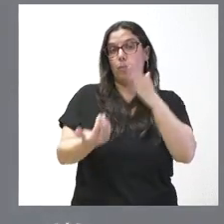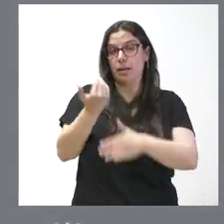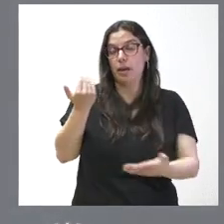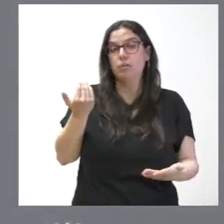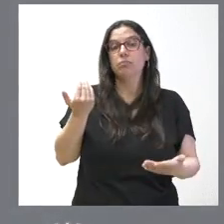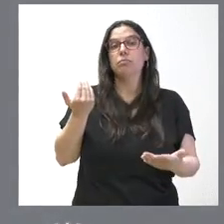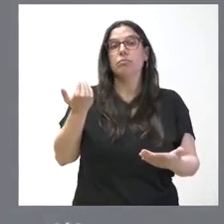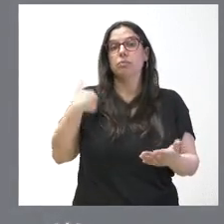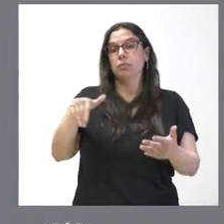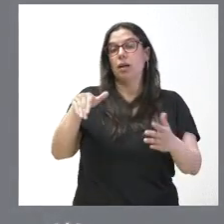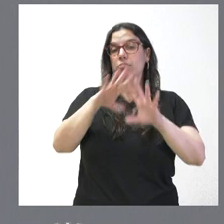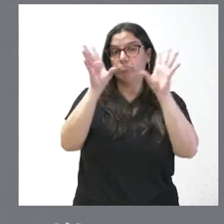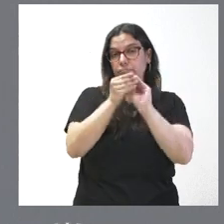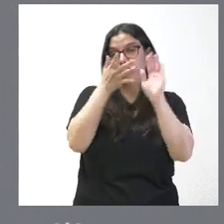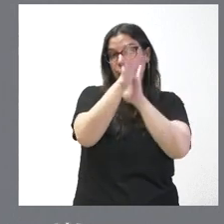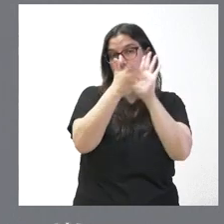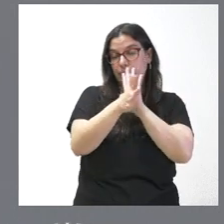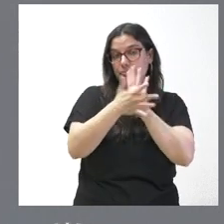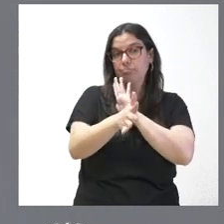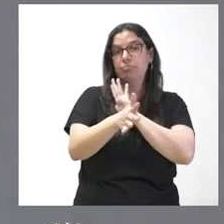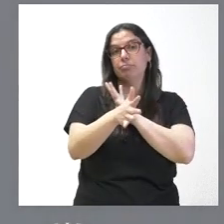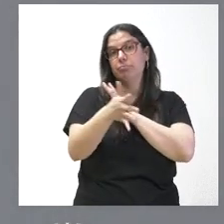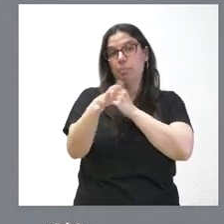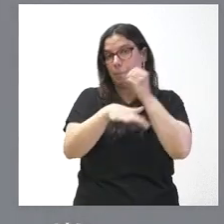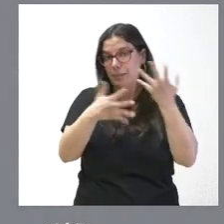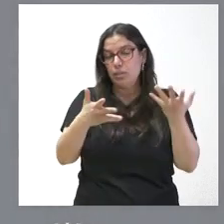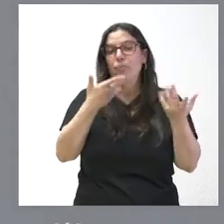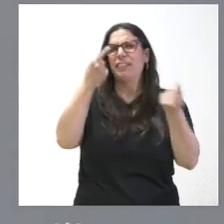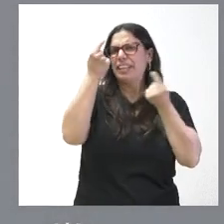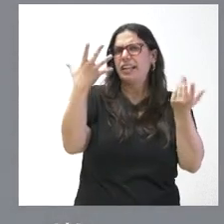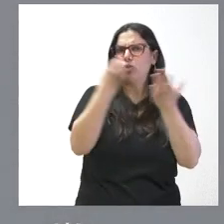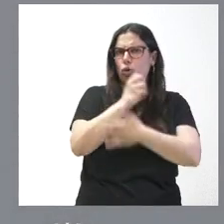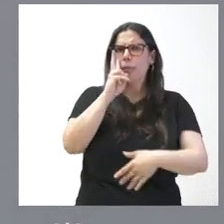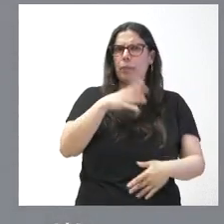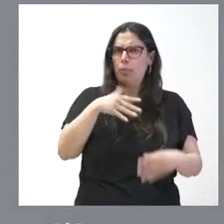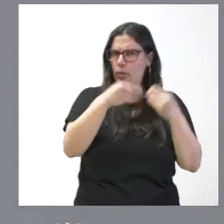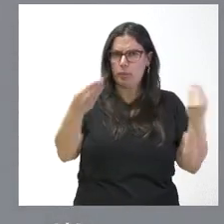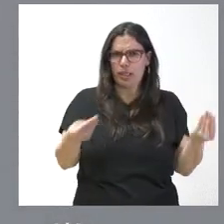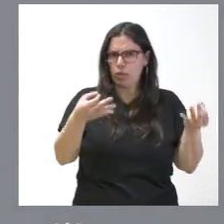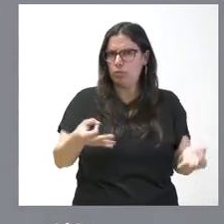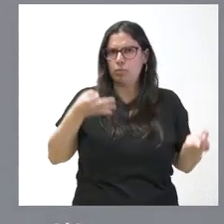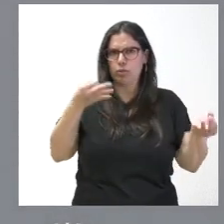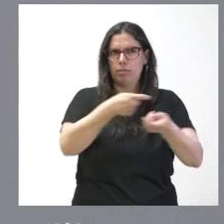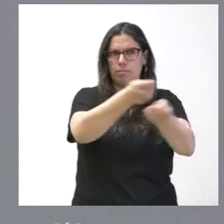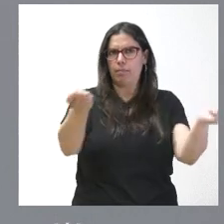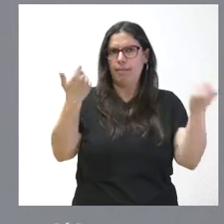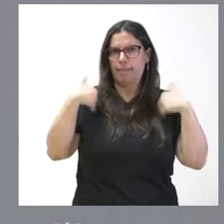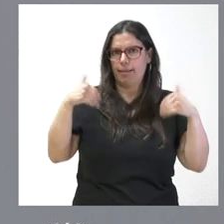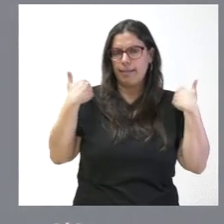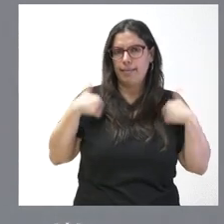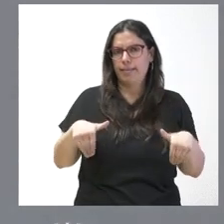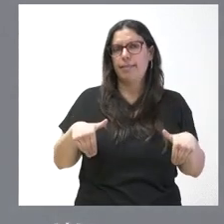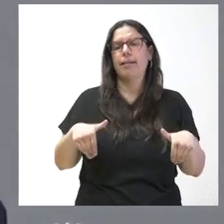que les he resumido muy por encima, pero el detalle de los mismos lo tienen ustedes en toda la documentación que se les ha entregado, como